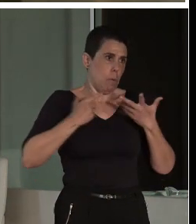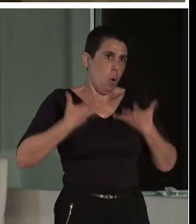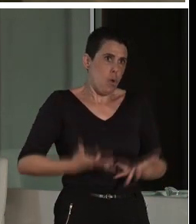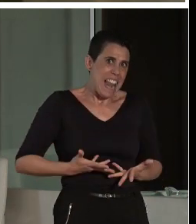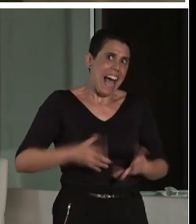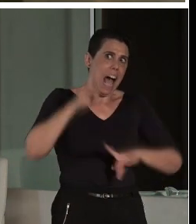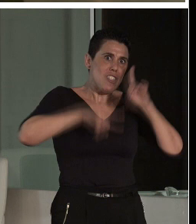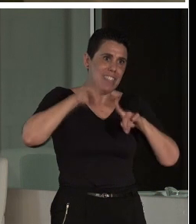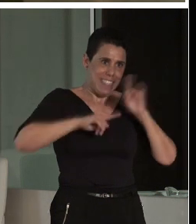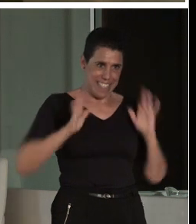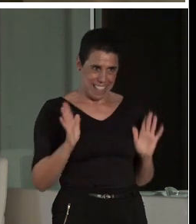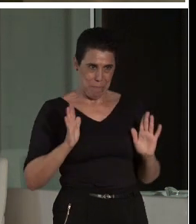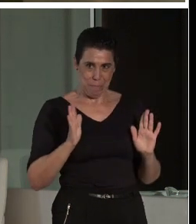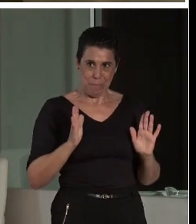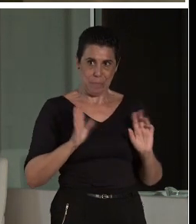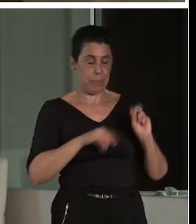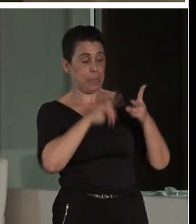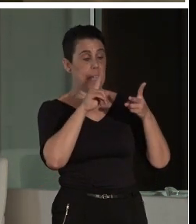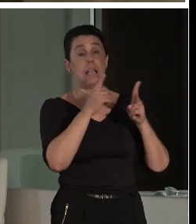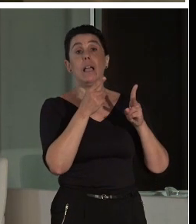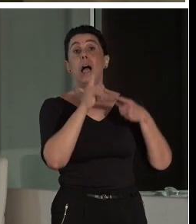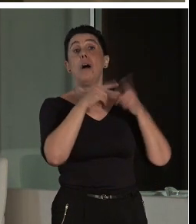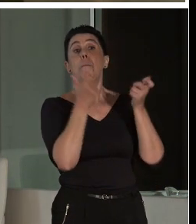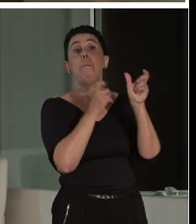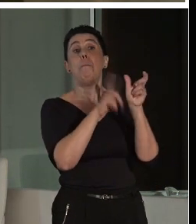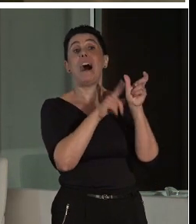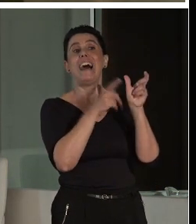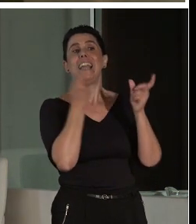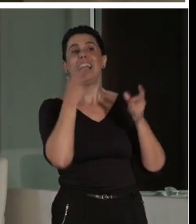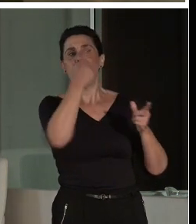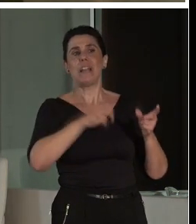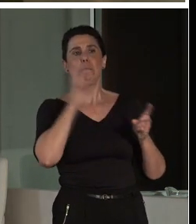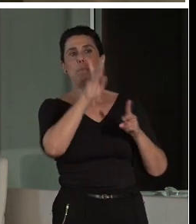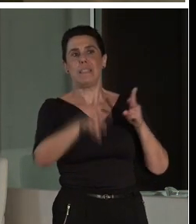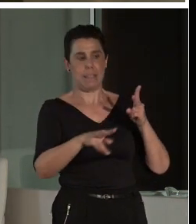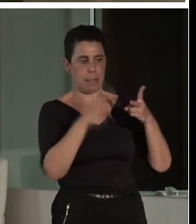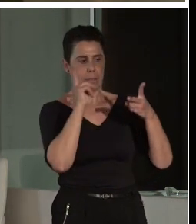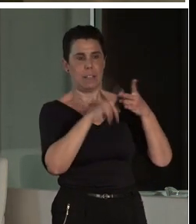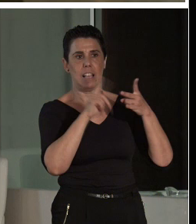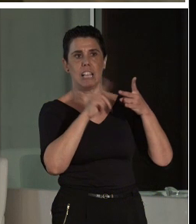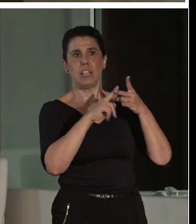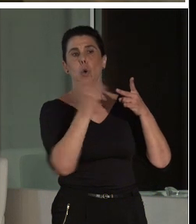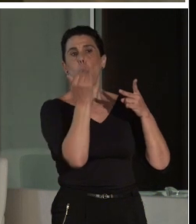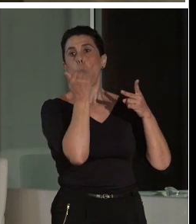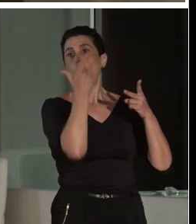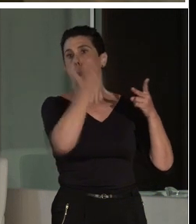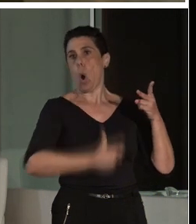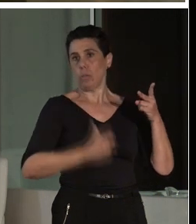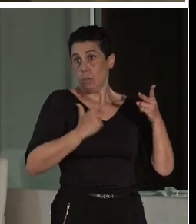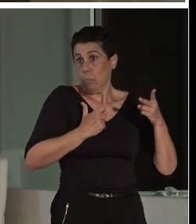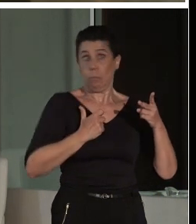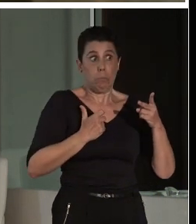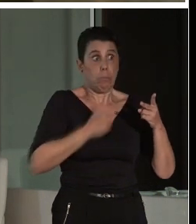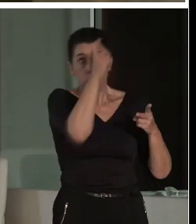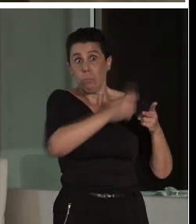¿no? Vale. Visitante. Bien. Consumidor. Hay gente que visita el patrimonio,